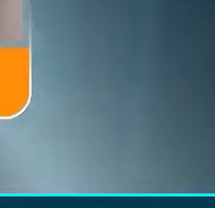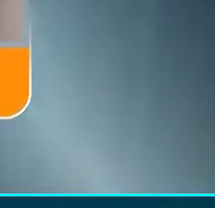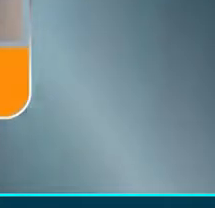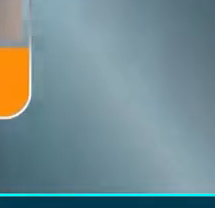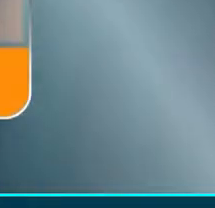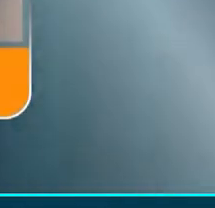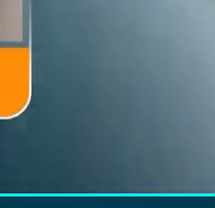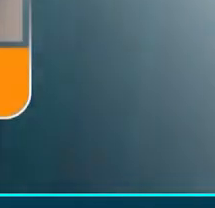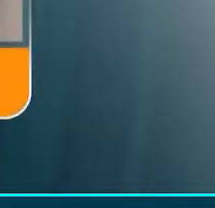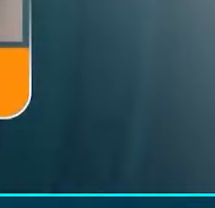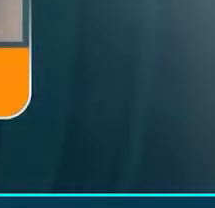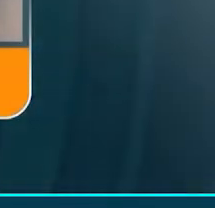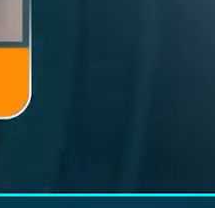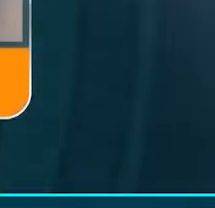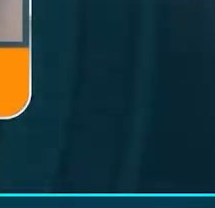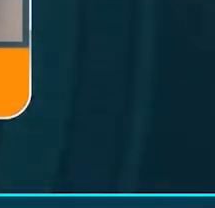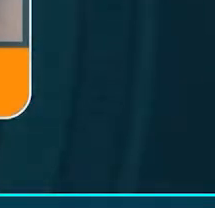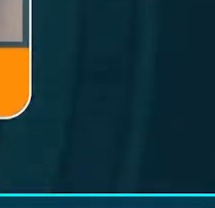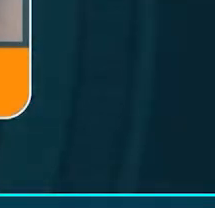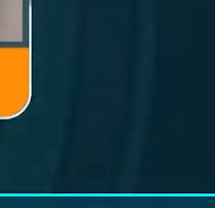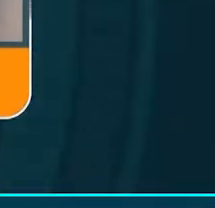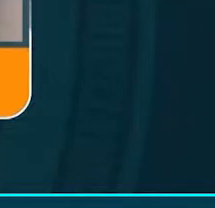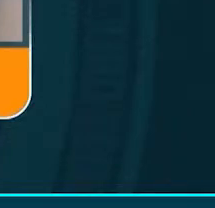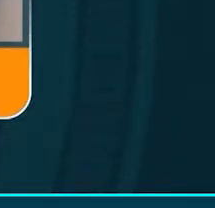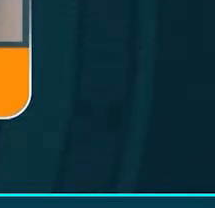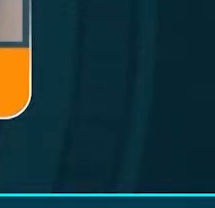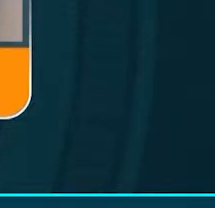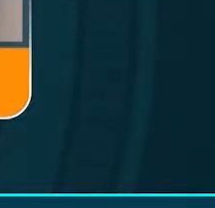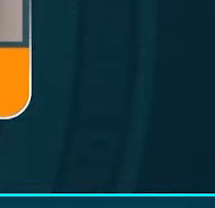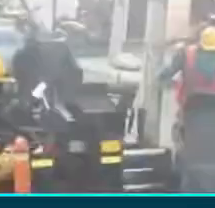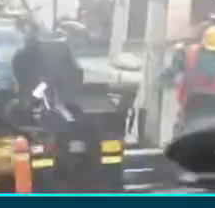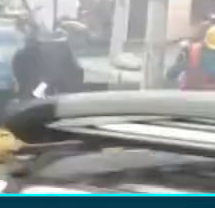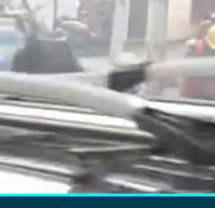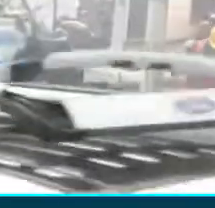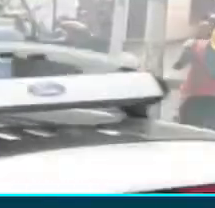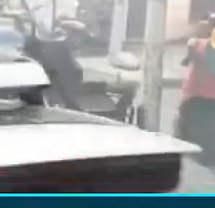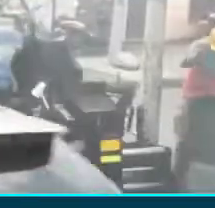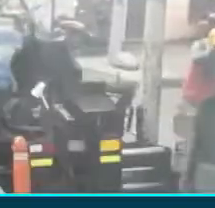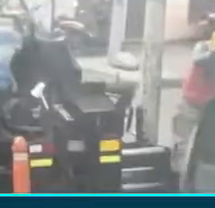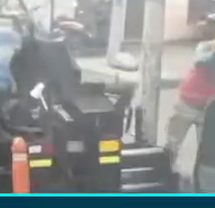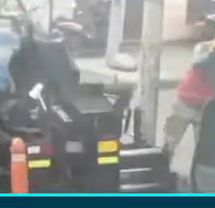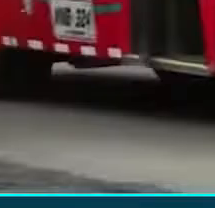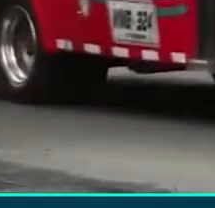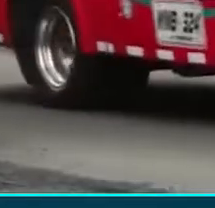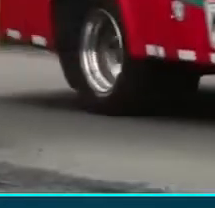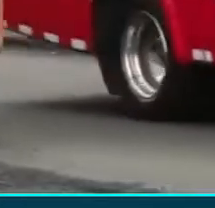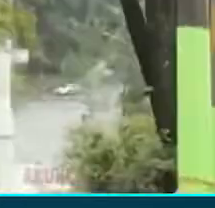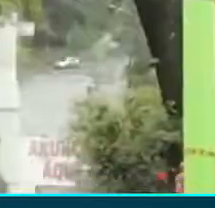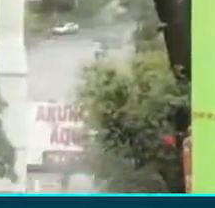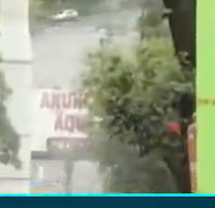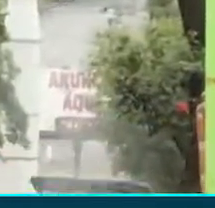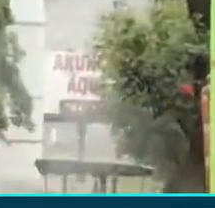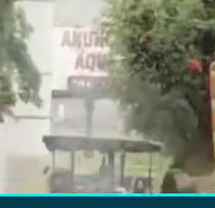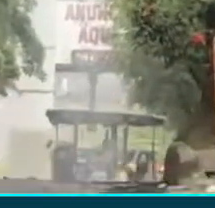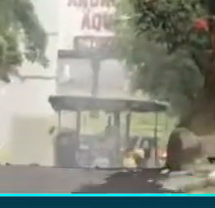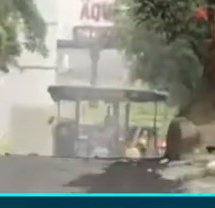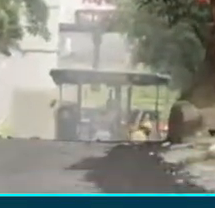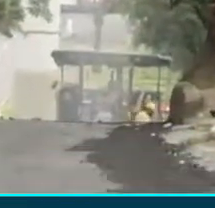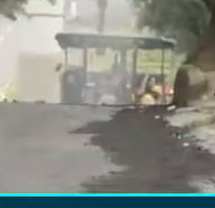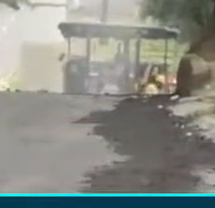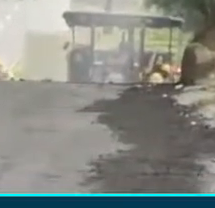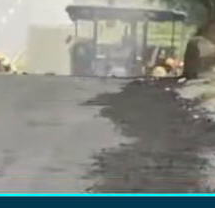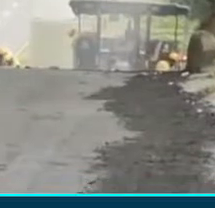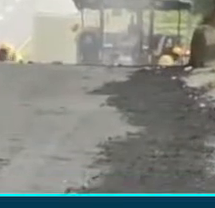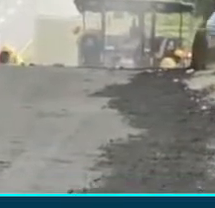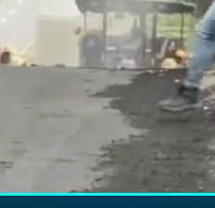Para tal efecto la Secretaría de Infraestructura se encuentra en este momento en la ejecución del mantenimiento de la calle 17 desde el sector de La